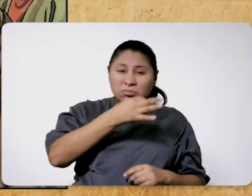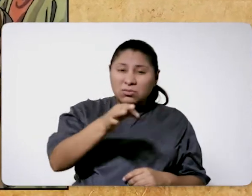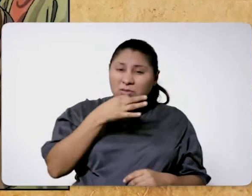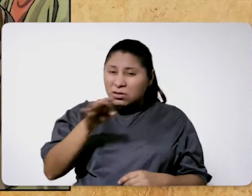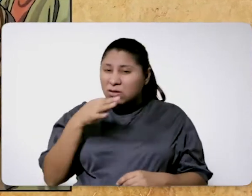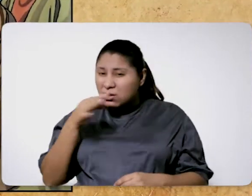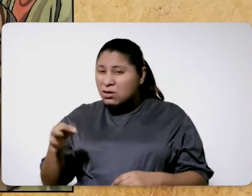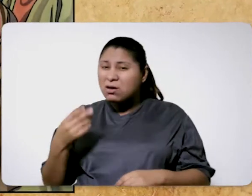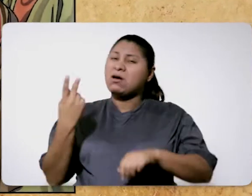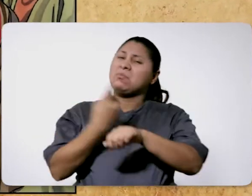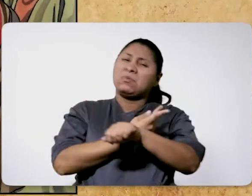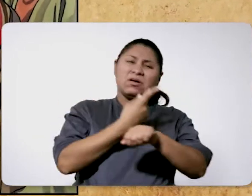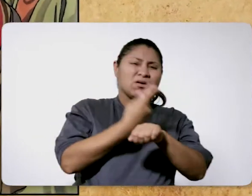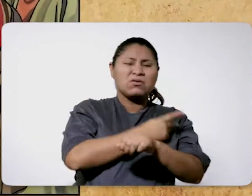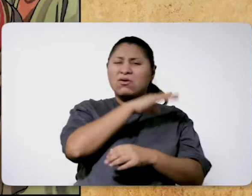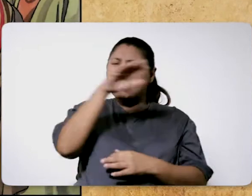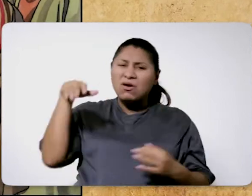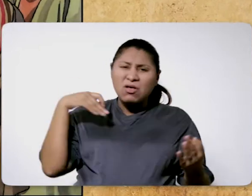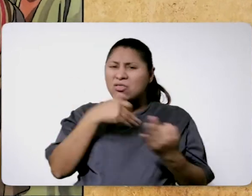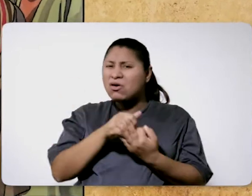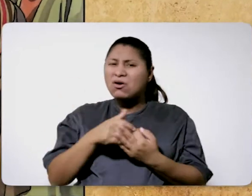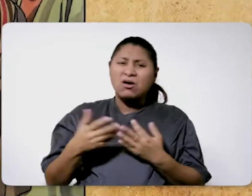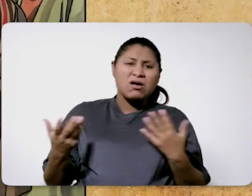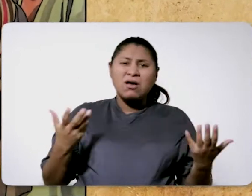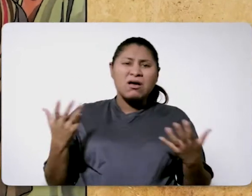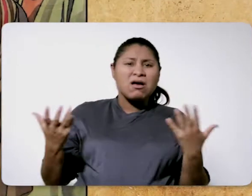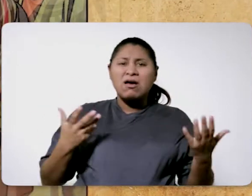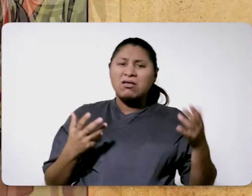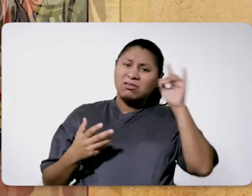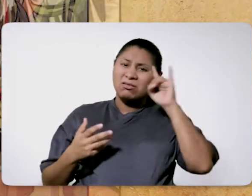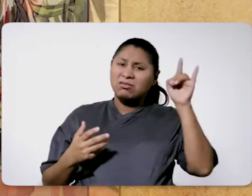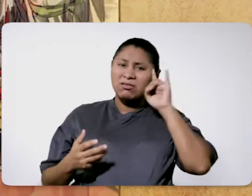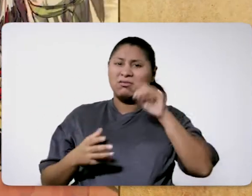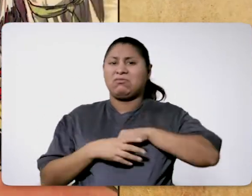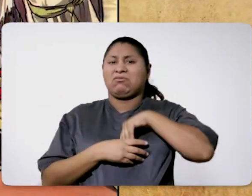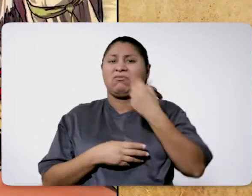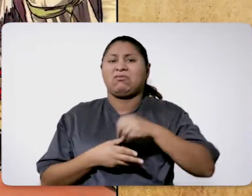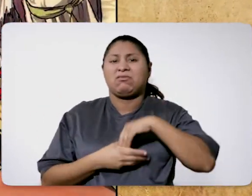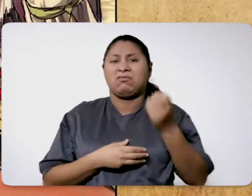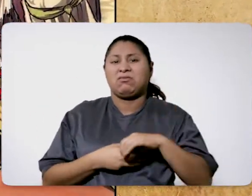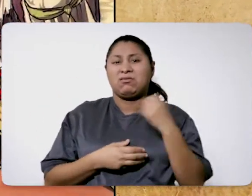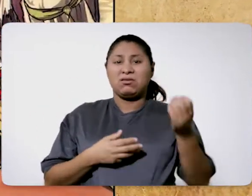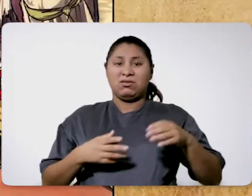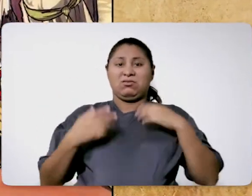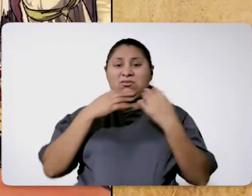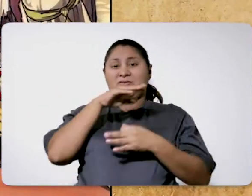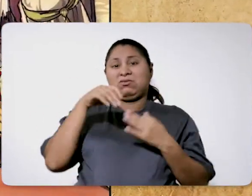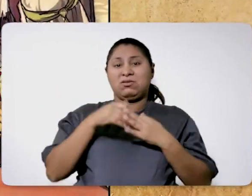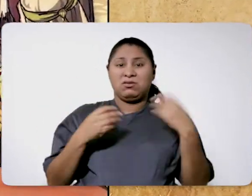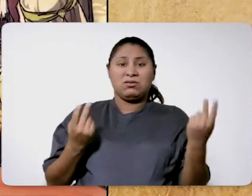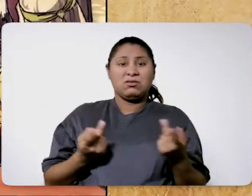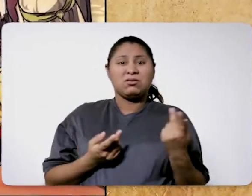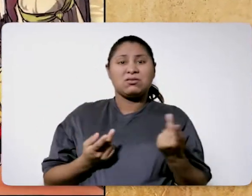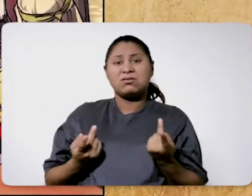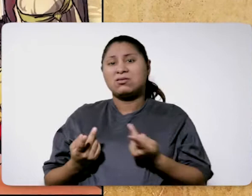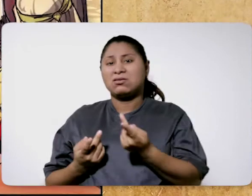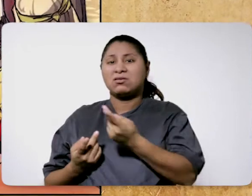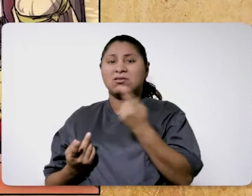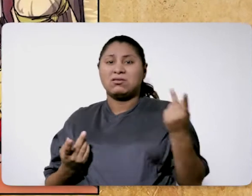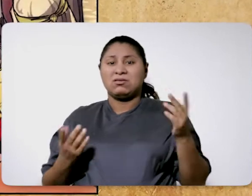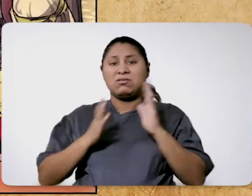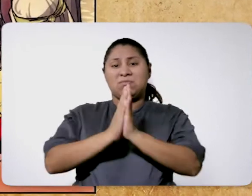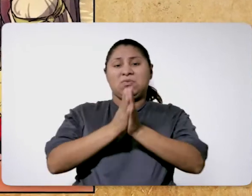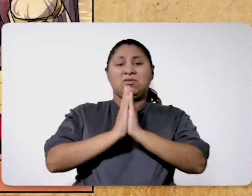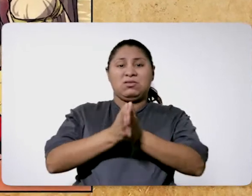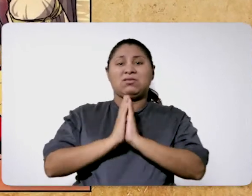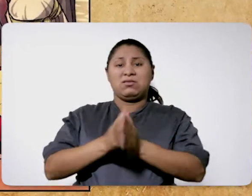a contar lo sucedido, todo lo que había pasado con los endemoniados. Entonces todos los del pueblo salieron a donde